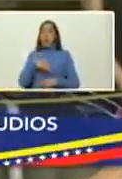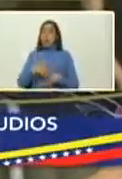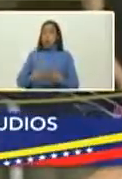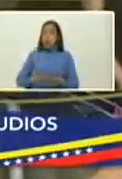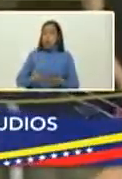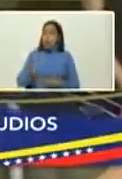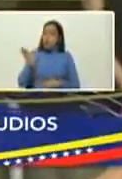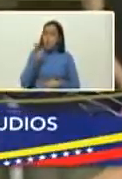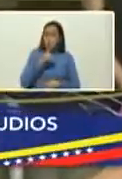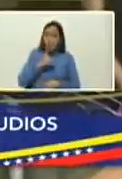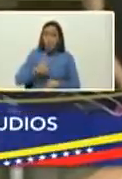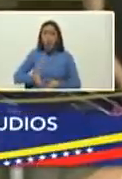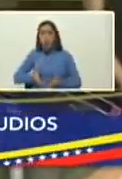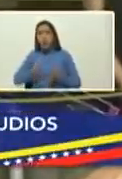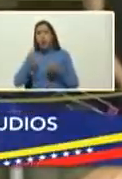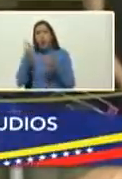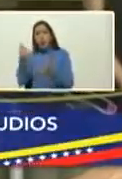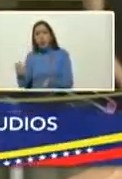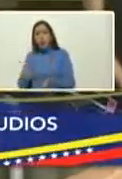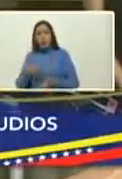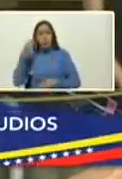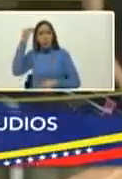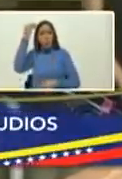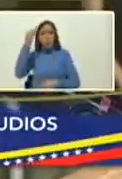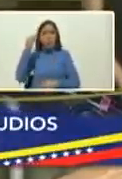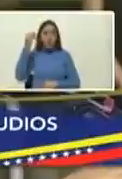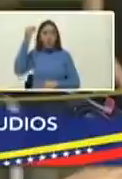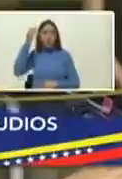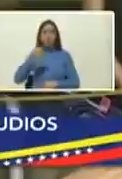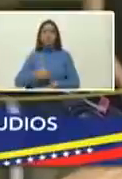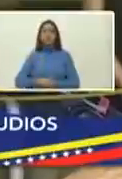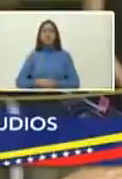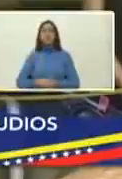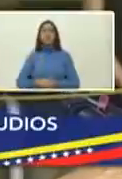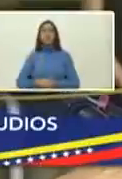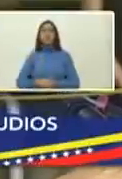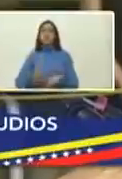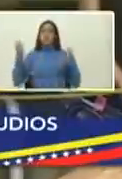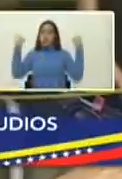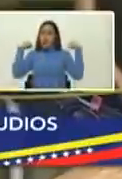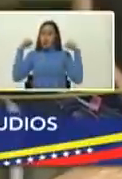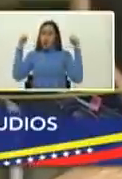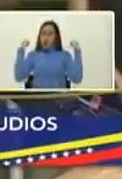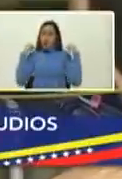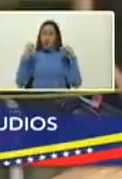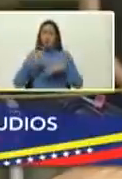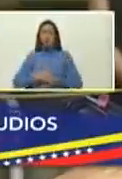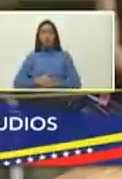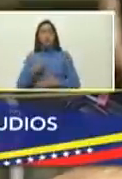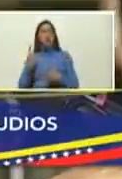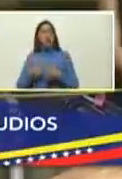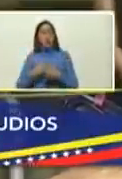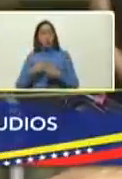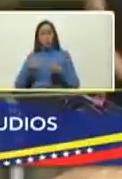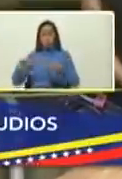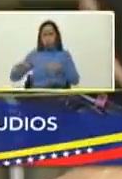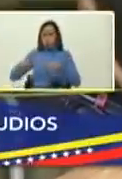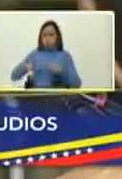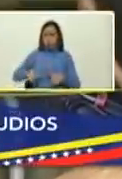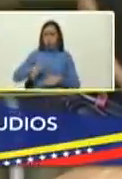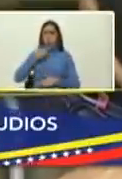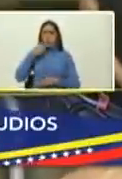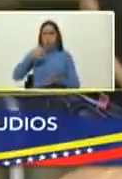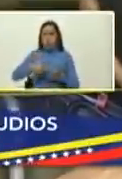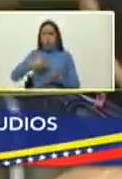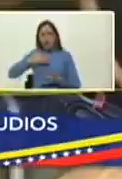no había tenido un premio al pensamiento un premio al ensayo en ese sentido yo recibo este premio también en nombre de mi